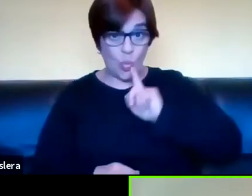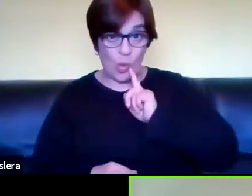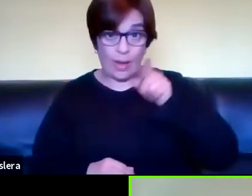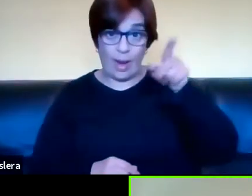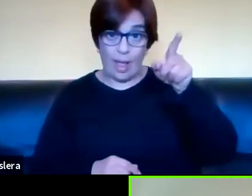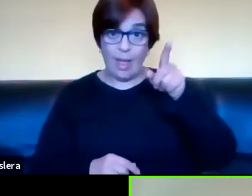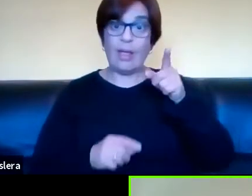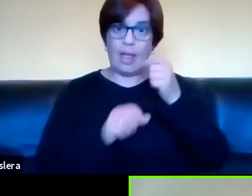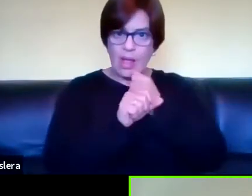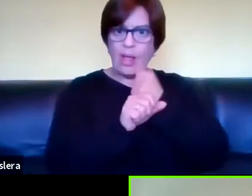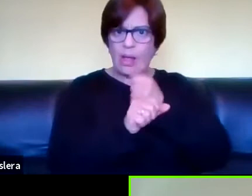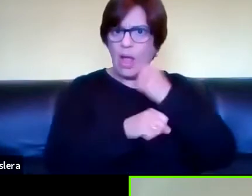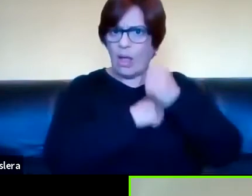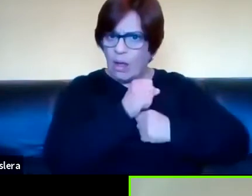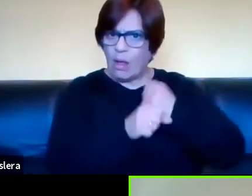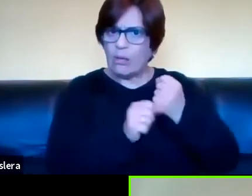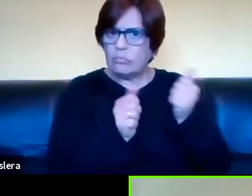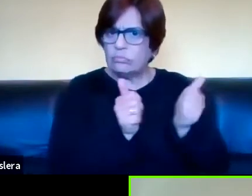he trabajado bastante